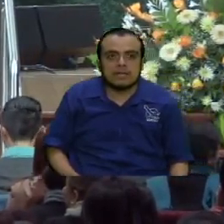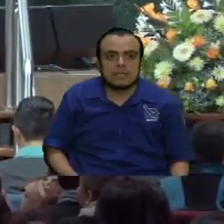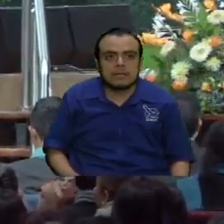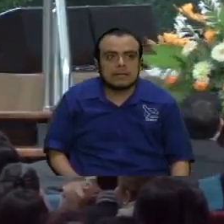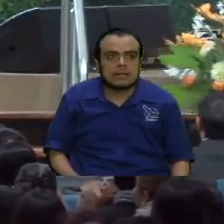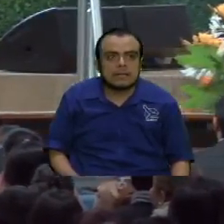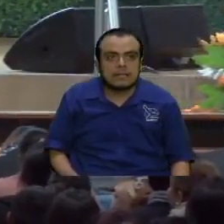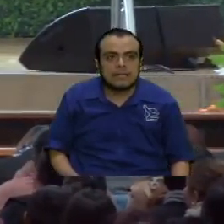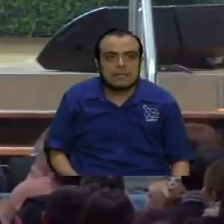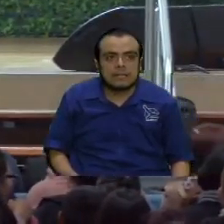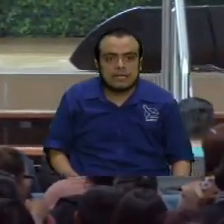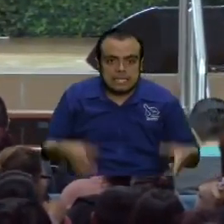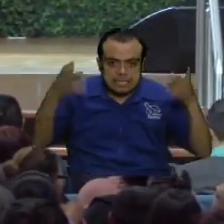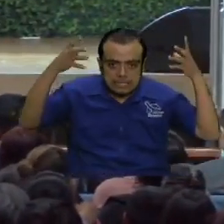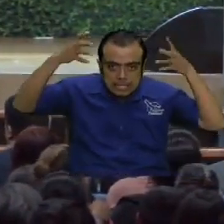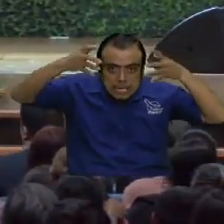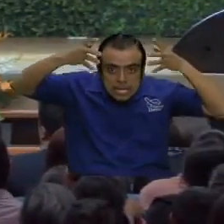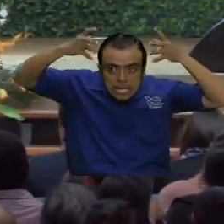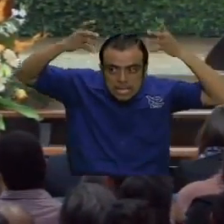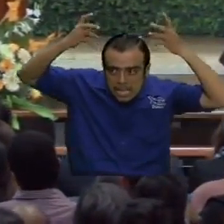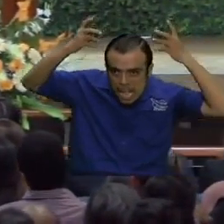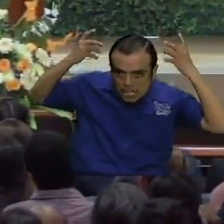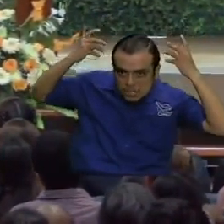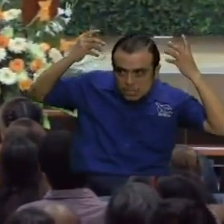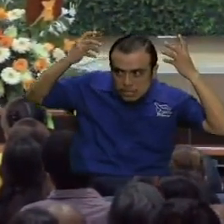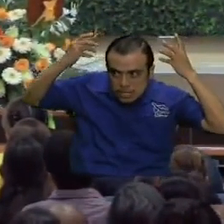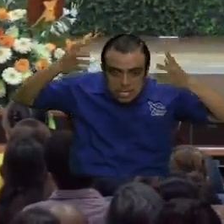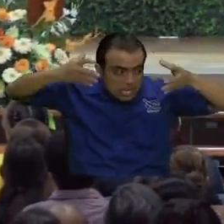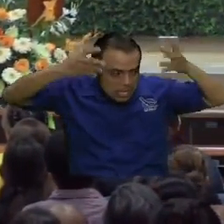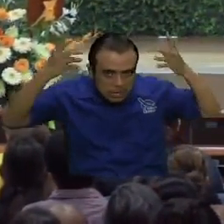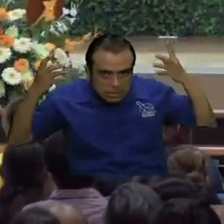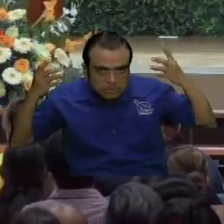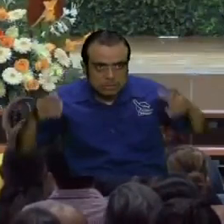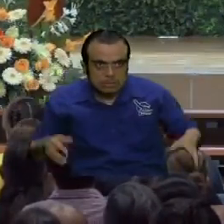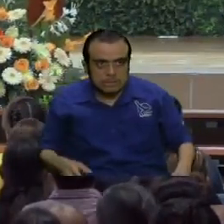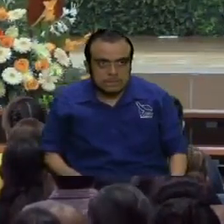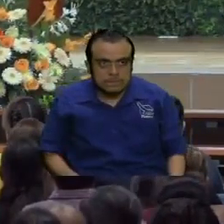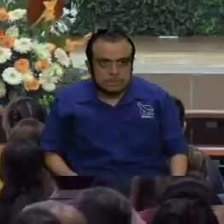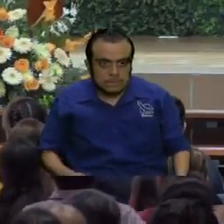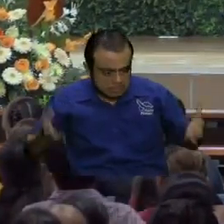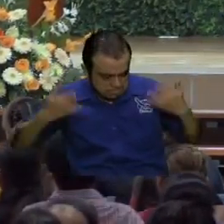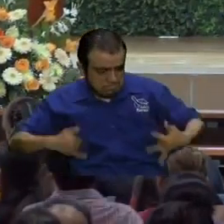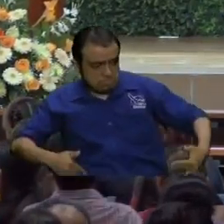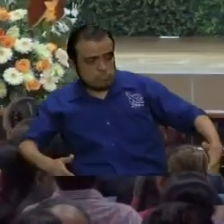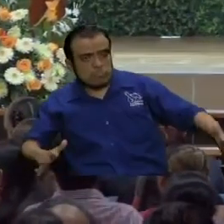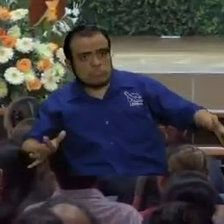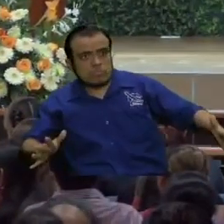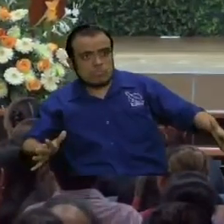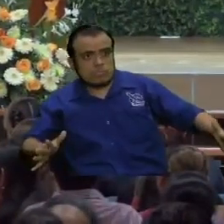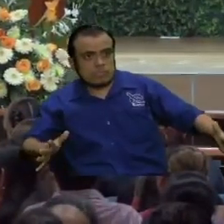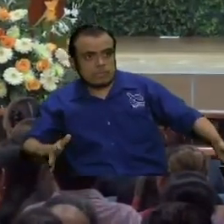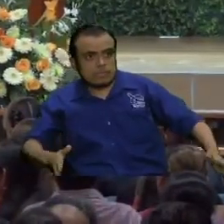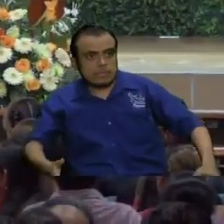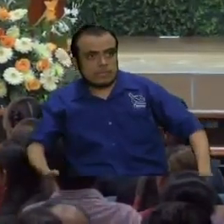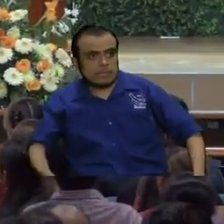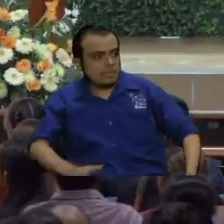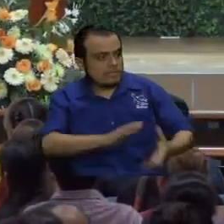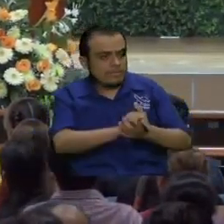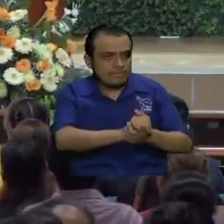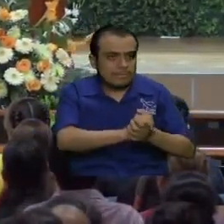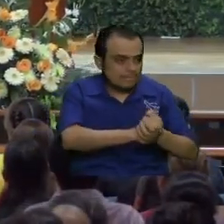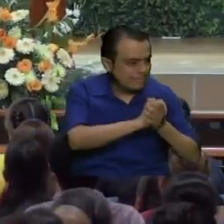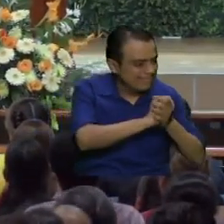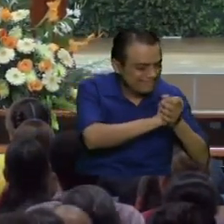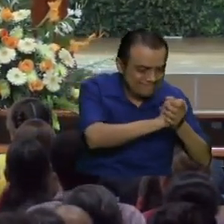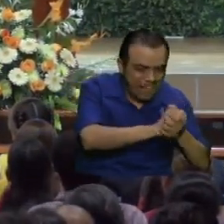Se quitan el casco de Darth Vader y del otro. Y todavía con su batuendo, se agarran las manos y llaman a los demás,